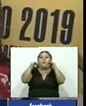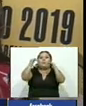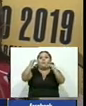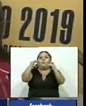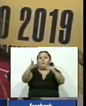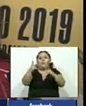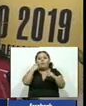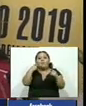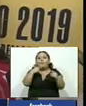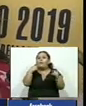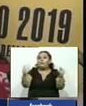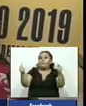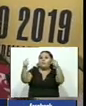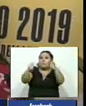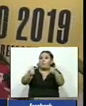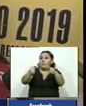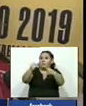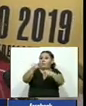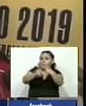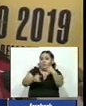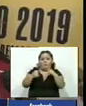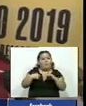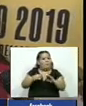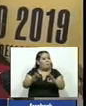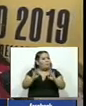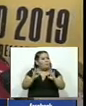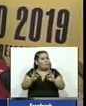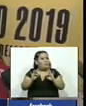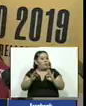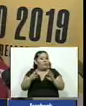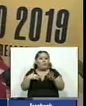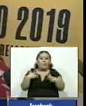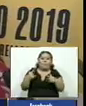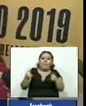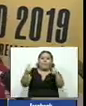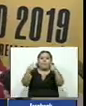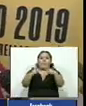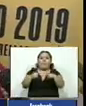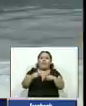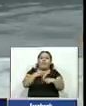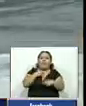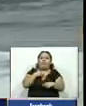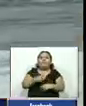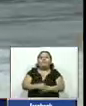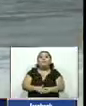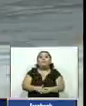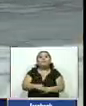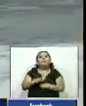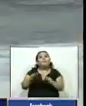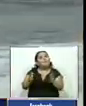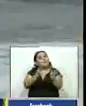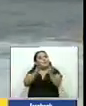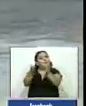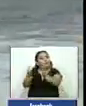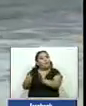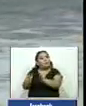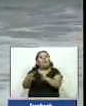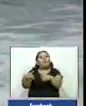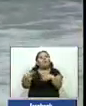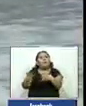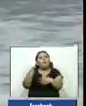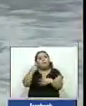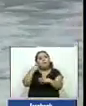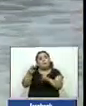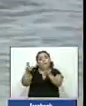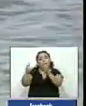y que nos enfrentemos en la final sería lo mejor para no matarnos un hit entre los dos Seguimos con lo más destacado ahora nos movemos